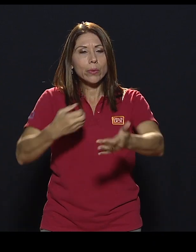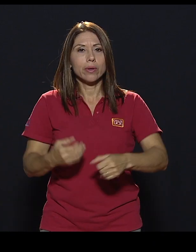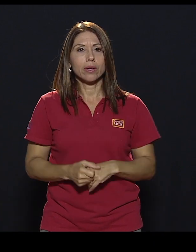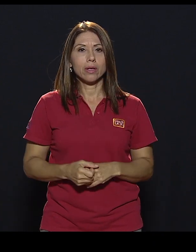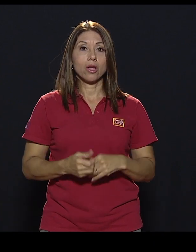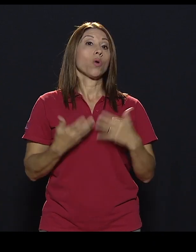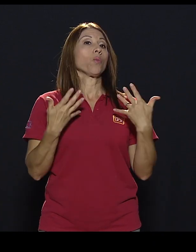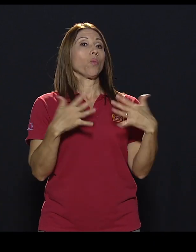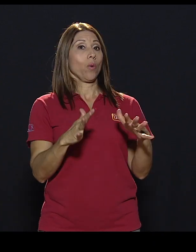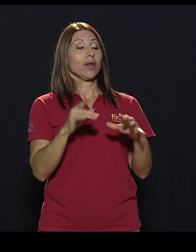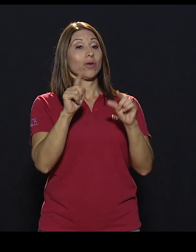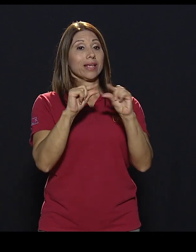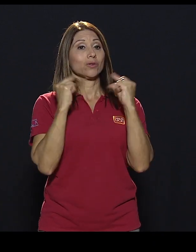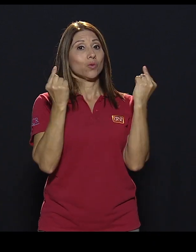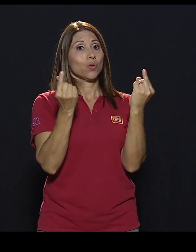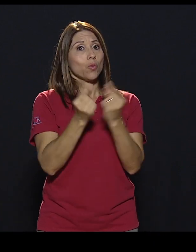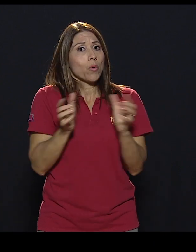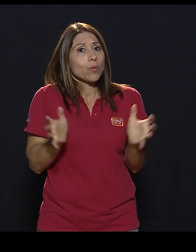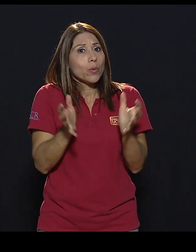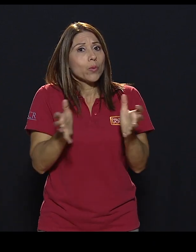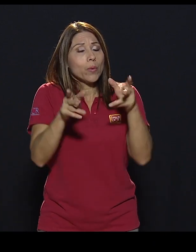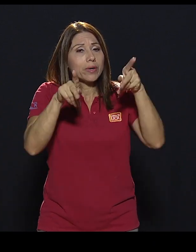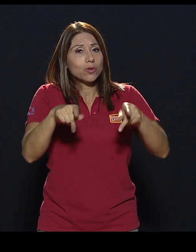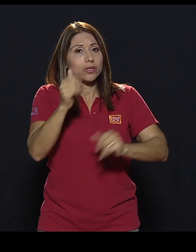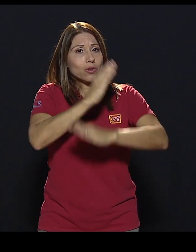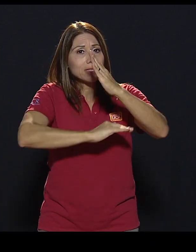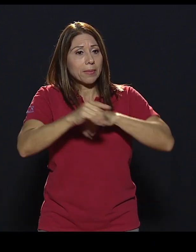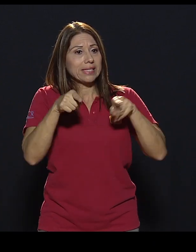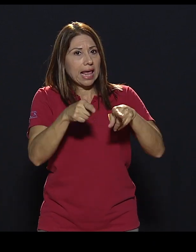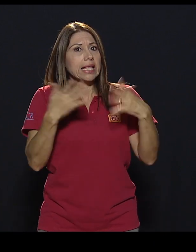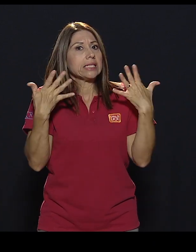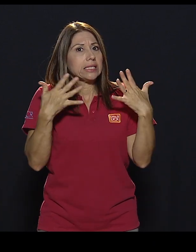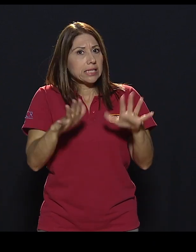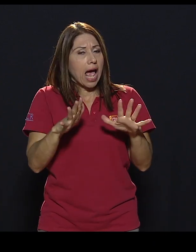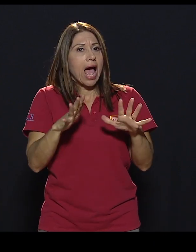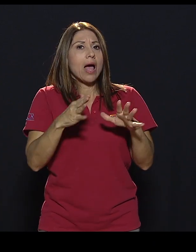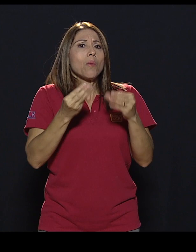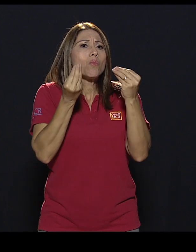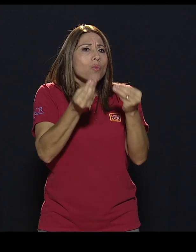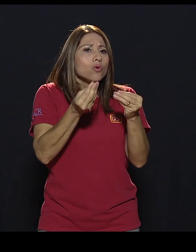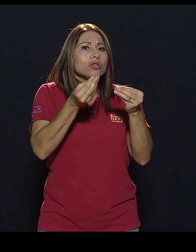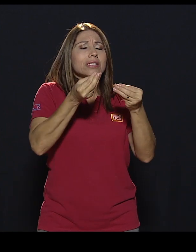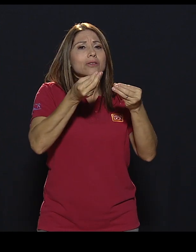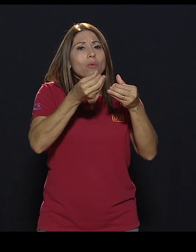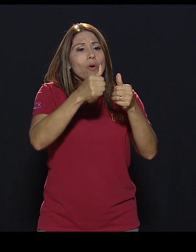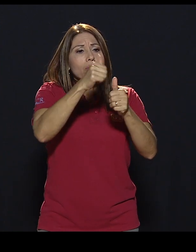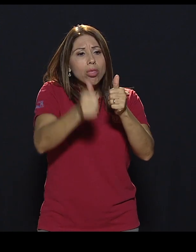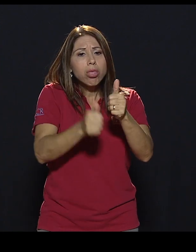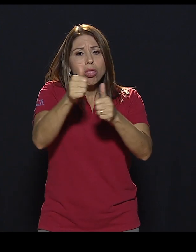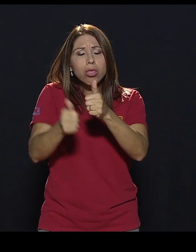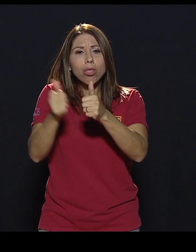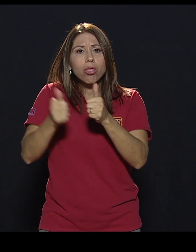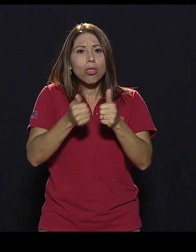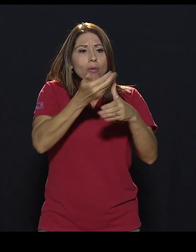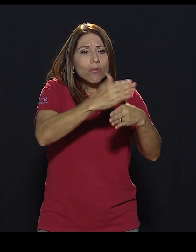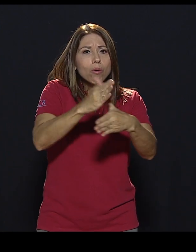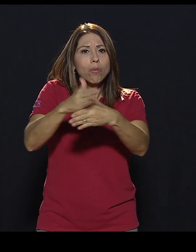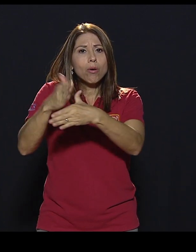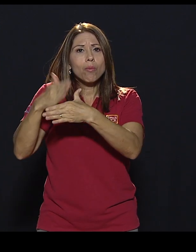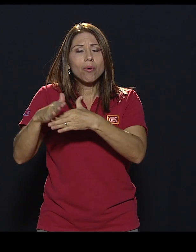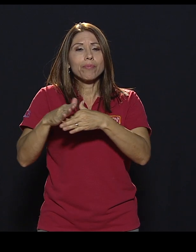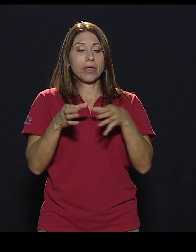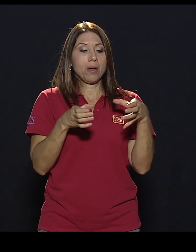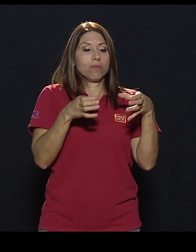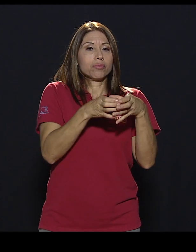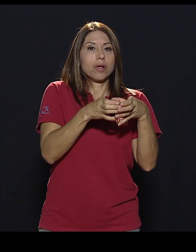movimiento el de personas con discapacidad que por sí solo ya está bastante subsegregado. Las personas con discapacidad